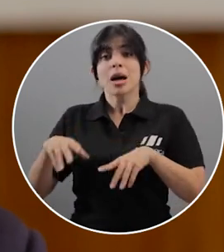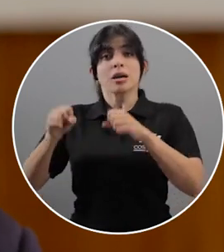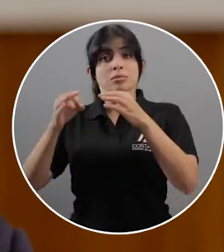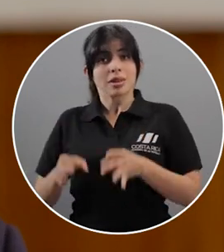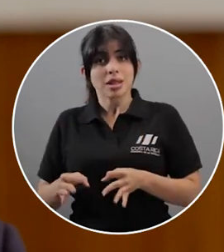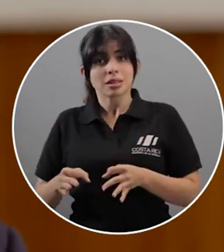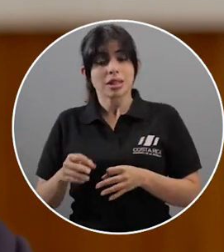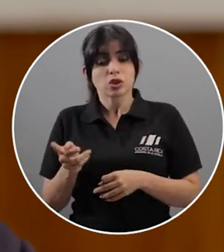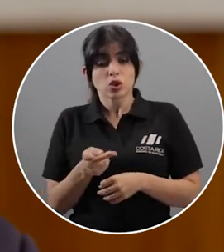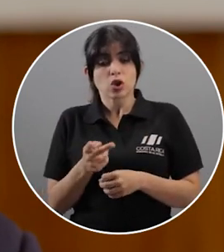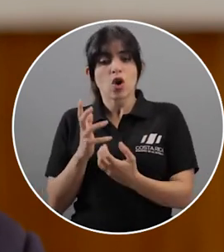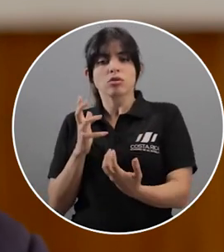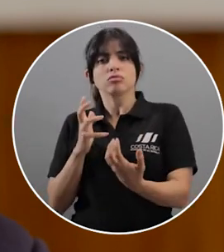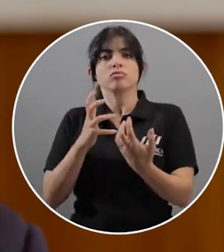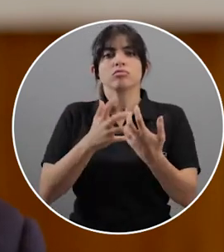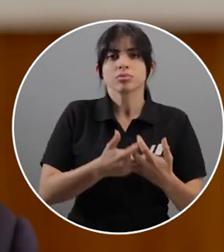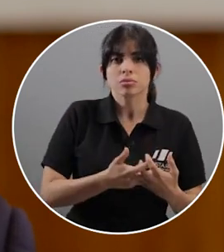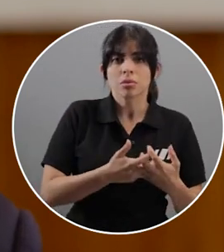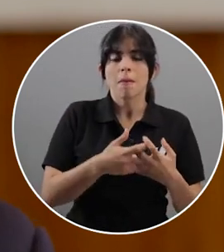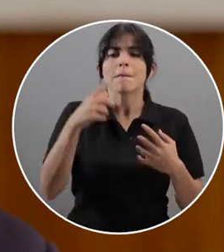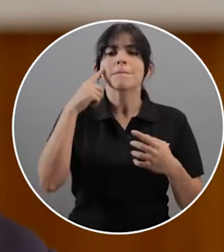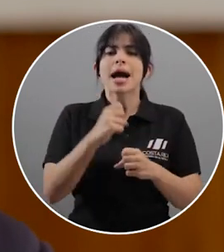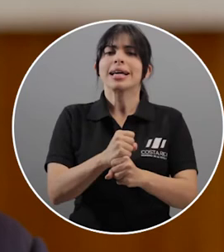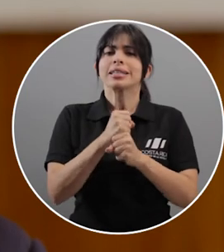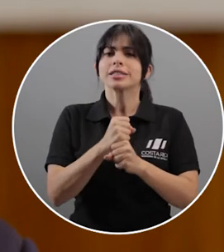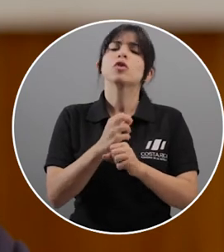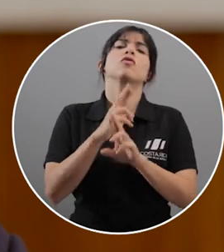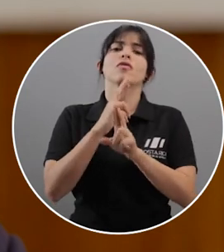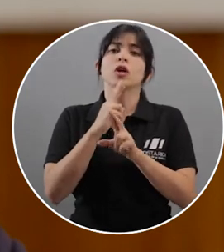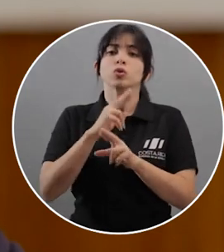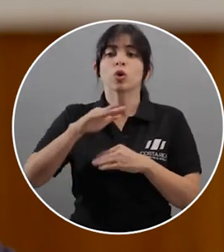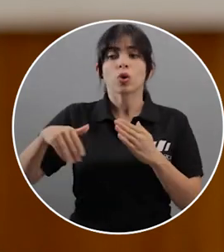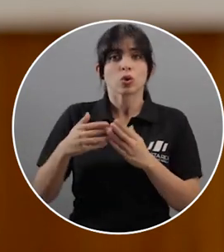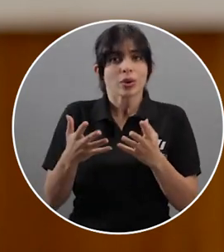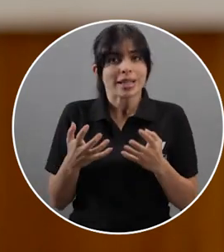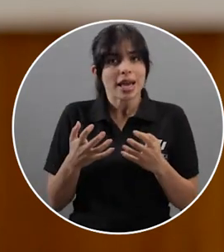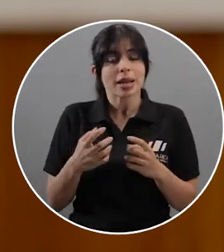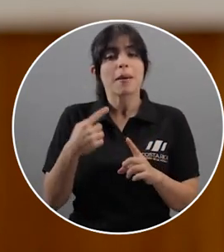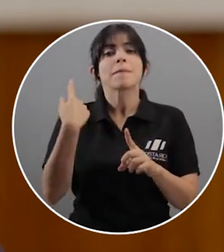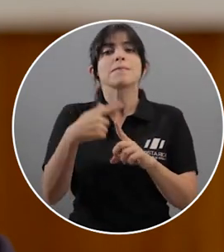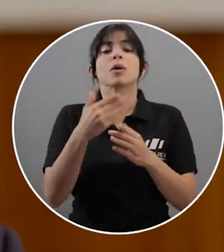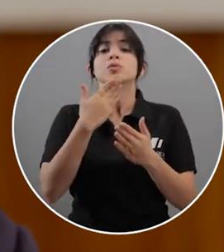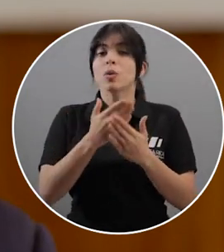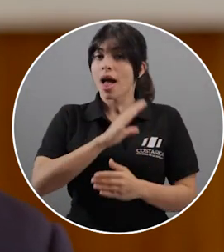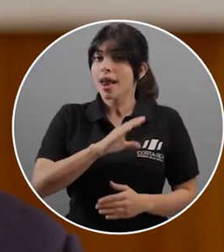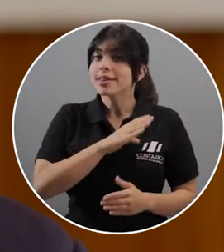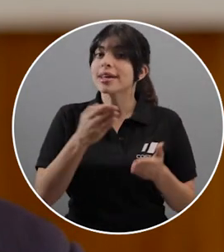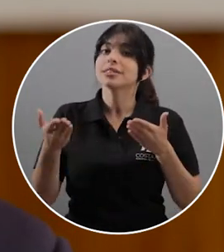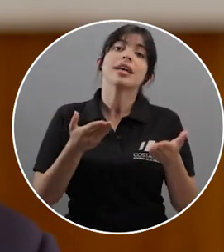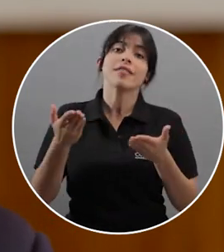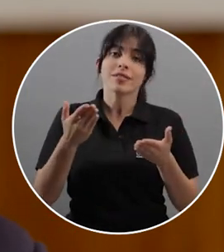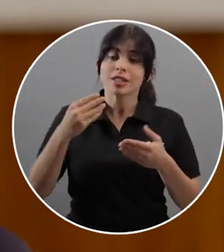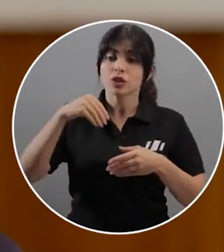decisiones se ajustan oportunamente para asegurar los resultados deseados y la buena calidad de los